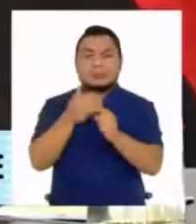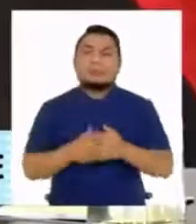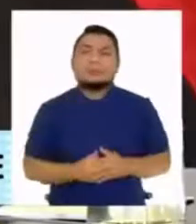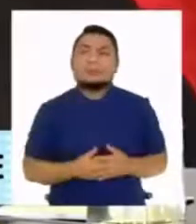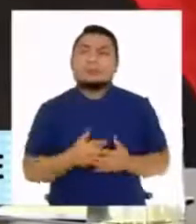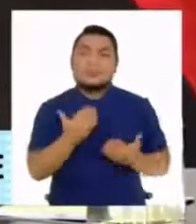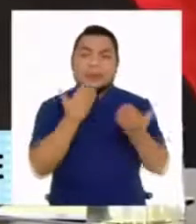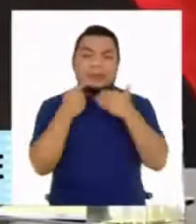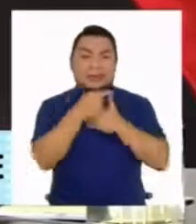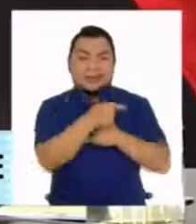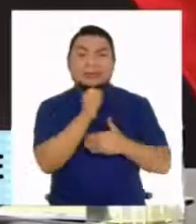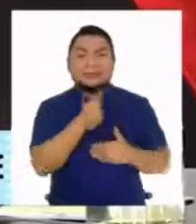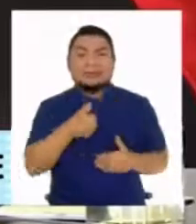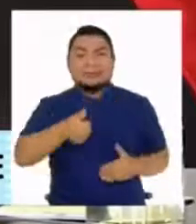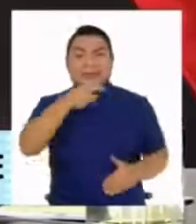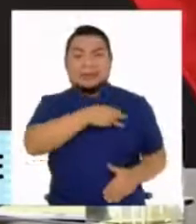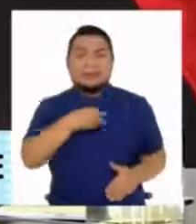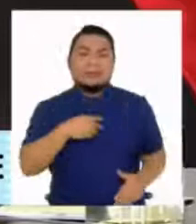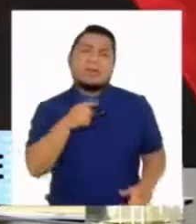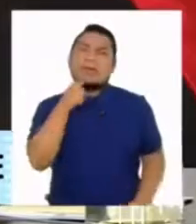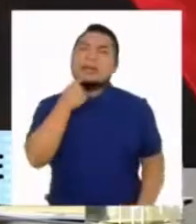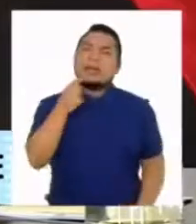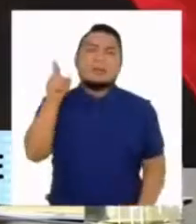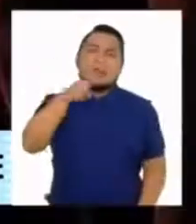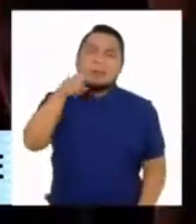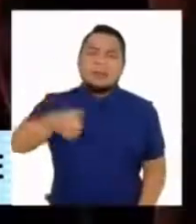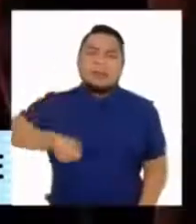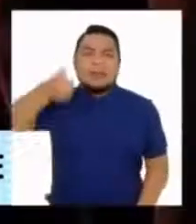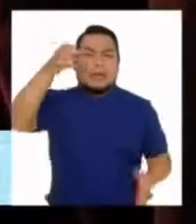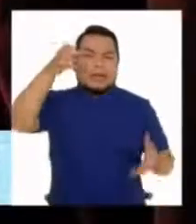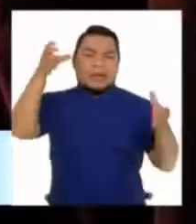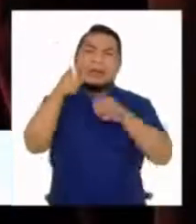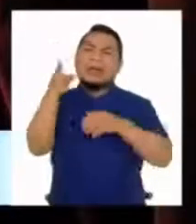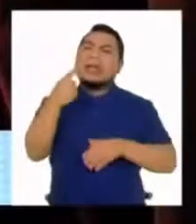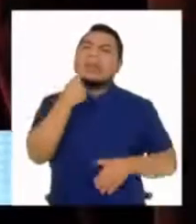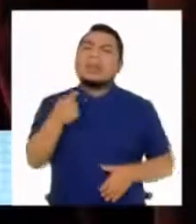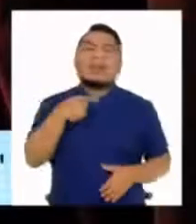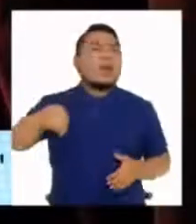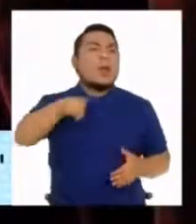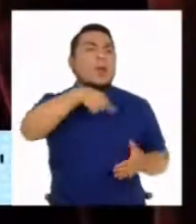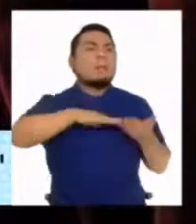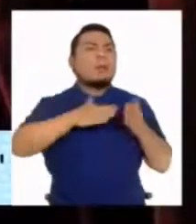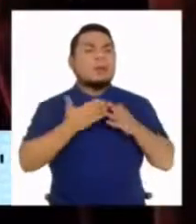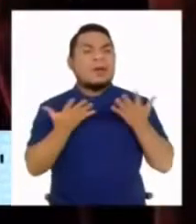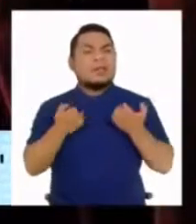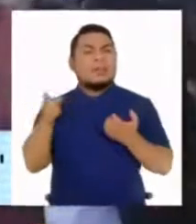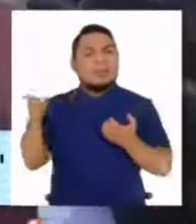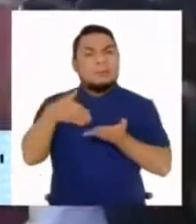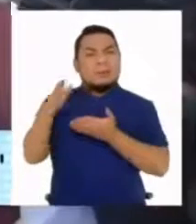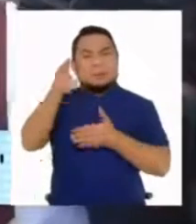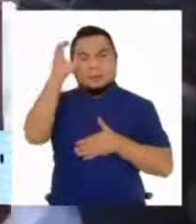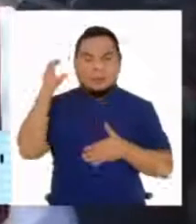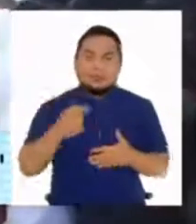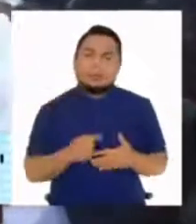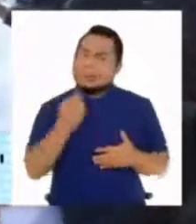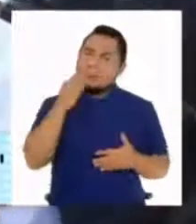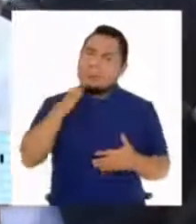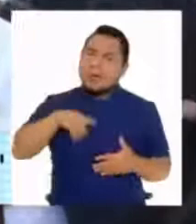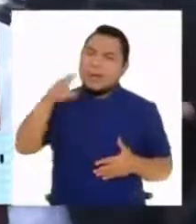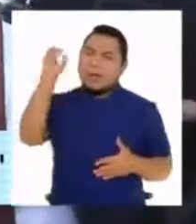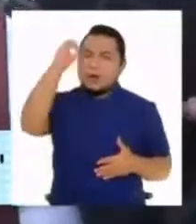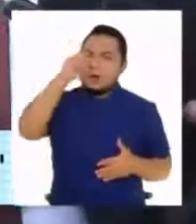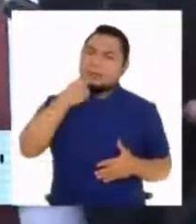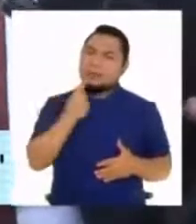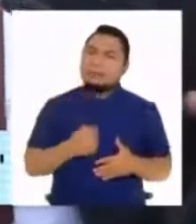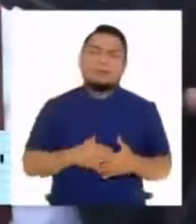En entrevista exitosa, Bellido criticó a la presidenta del Congreso, quien dijo que la calle está pidiendo vacancia presidencial. Calificó la